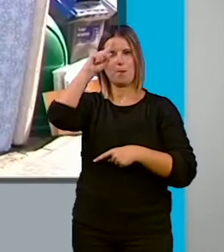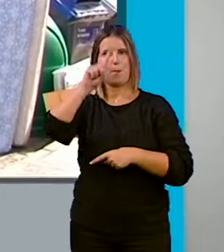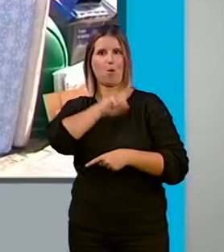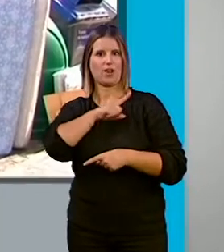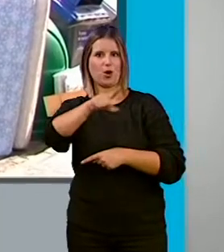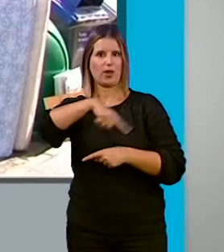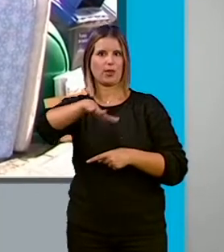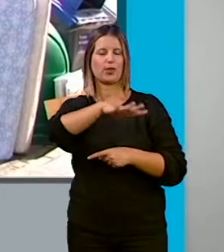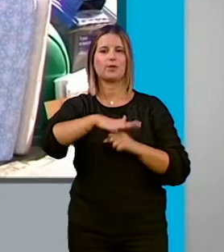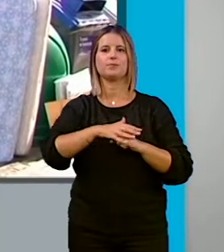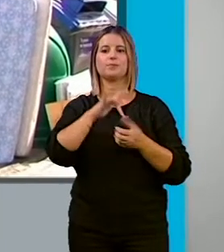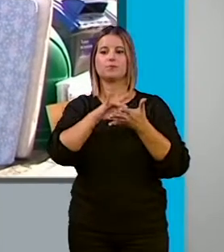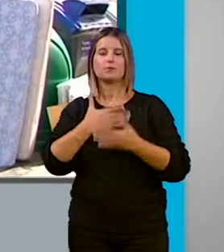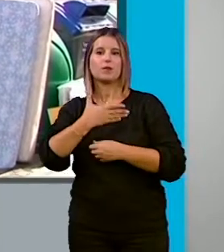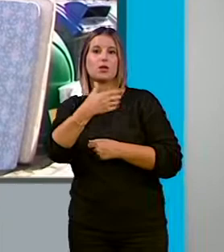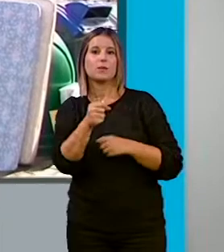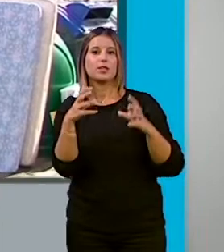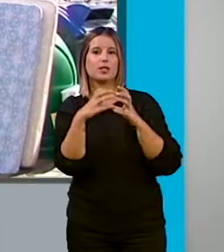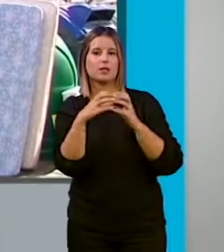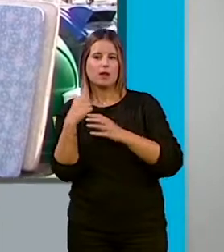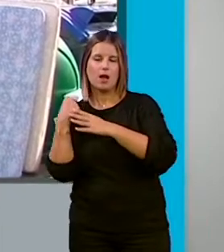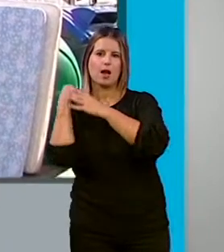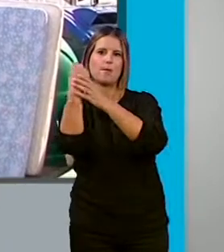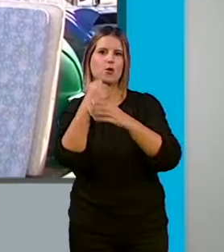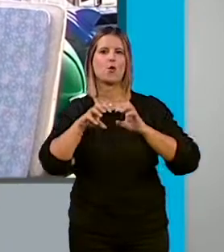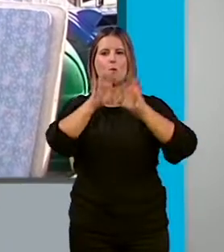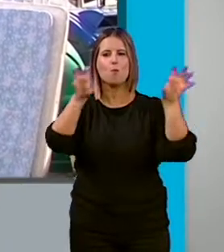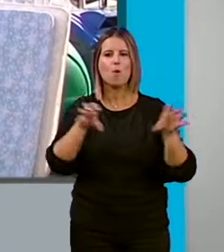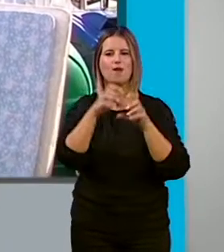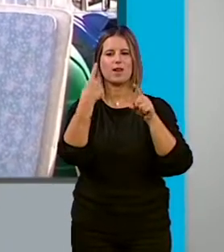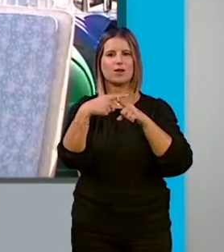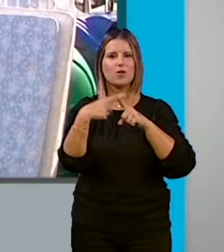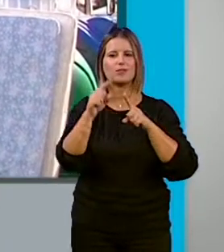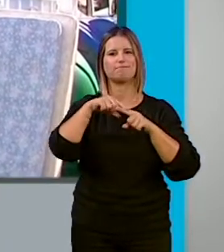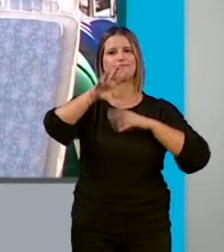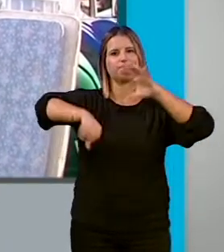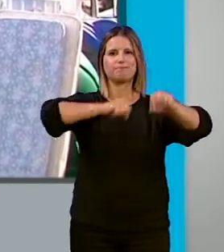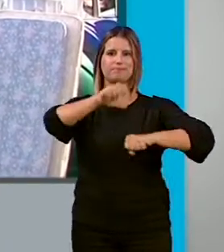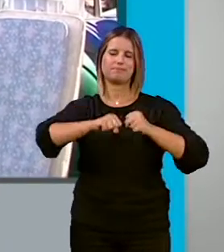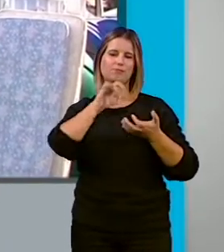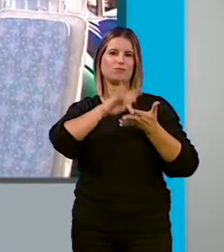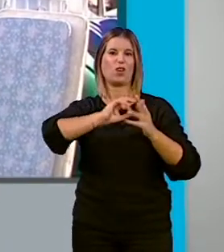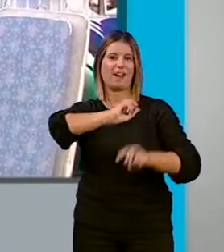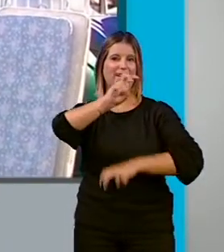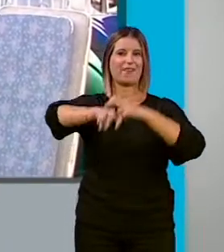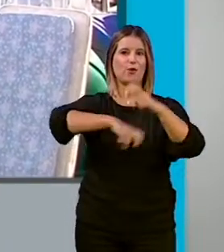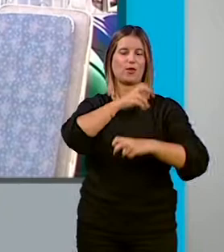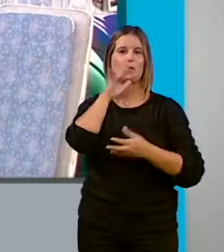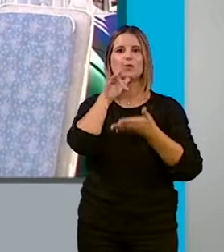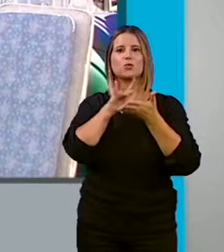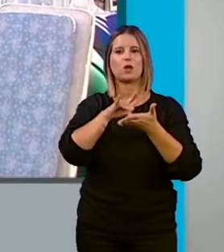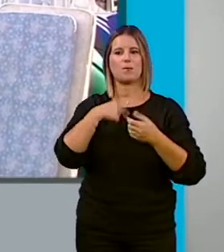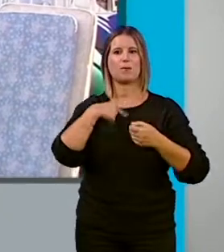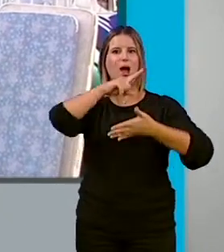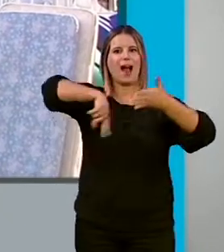El Ayuntamiento de Granada ha establecido un refuerzo para la recogida de muebles y enseres en una época de renovación de mobiliario, fundamentalmente en las viviendas de